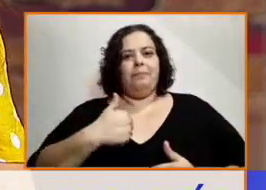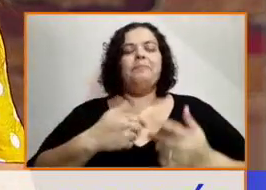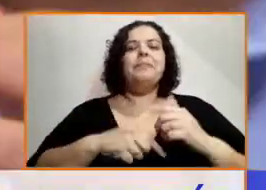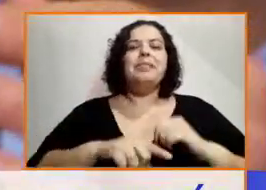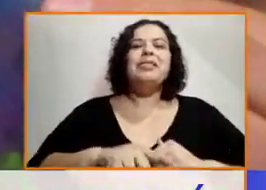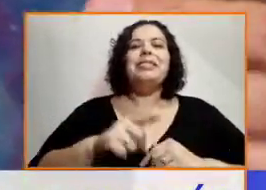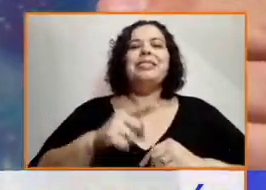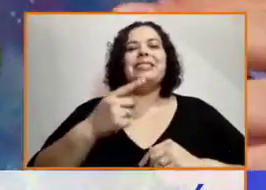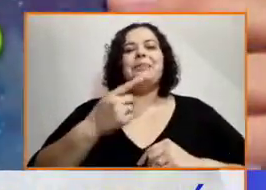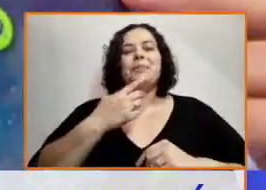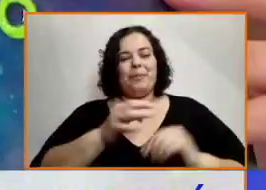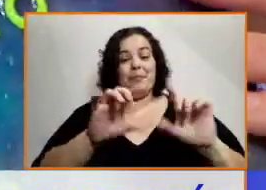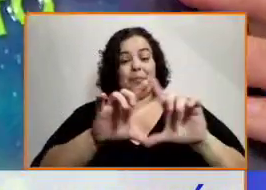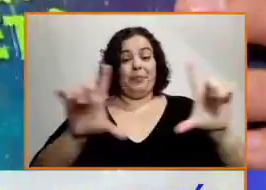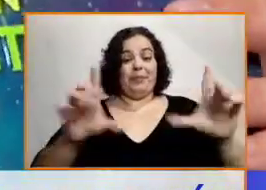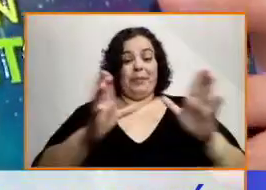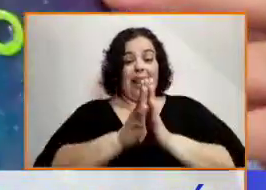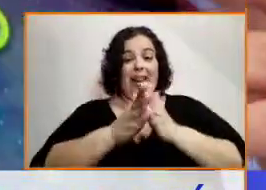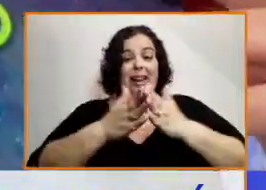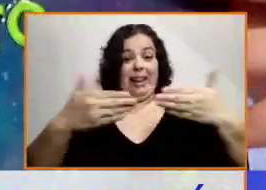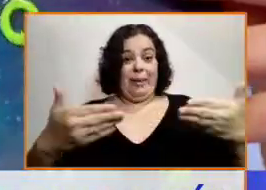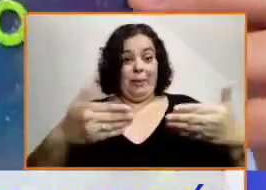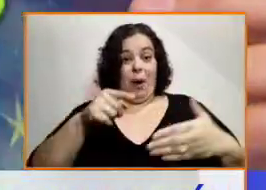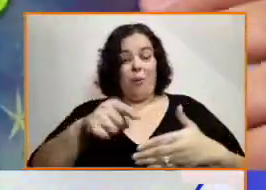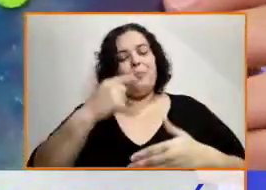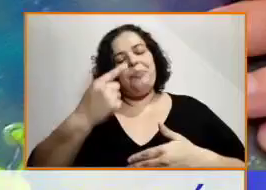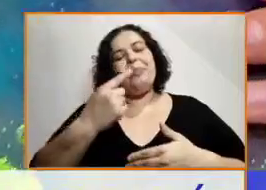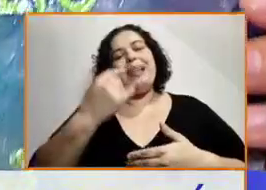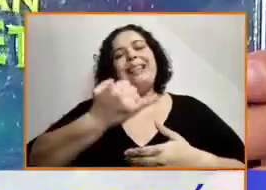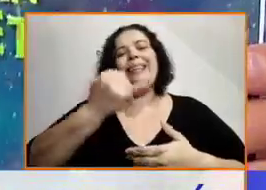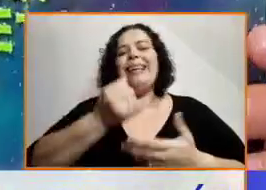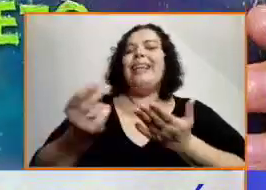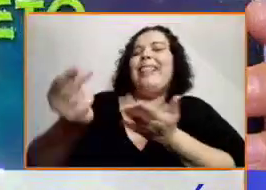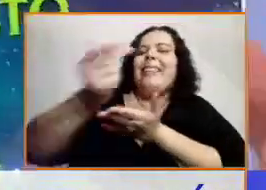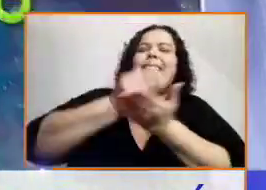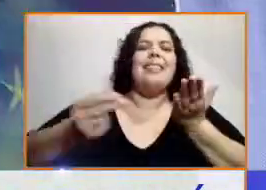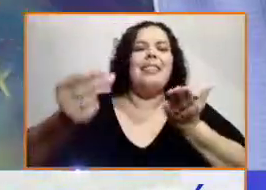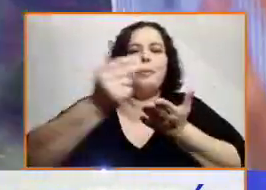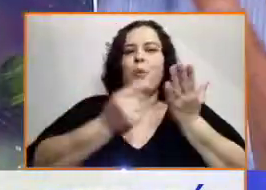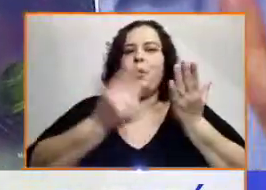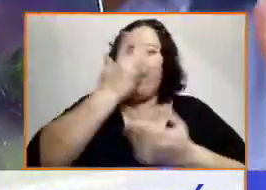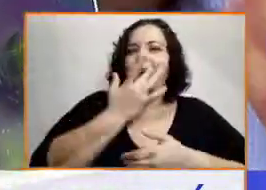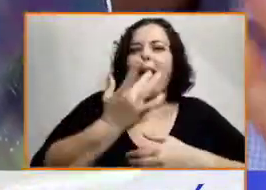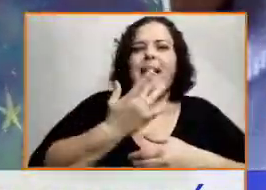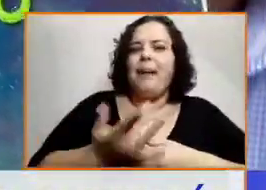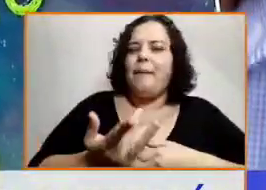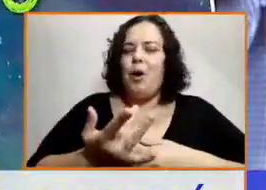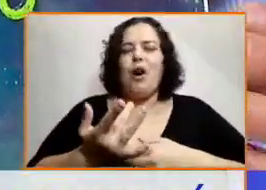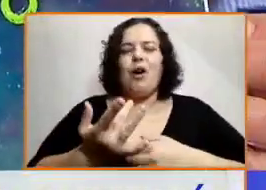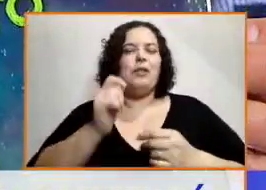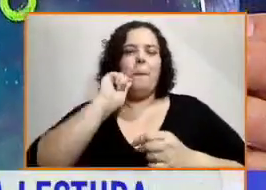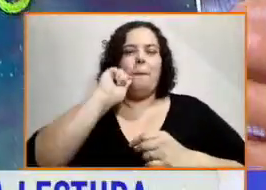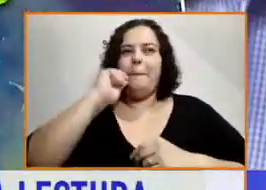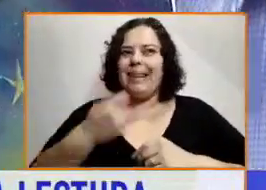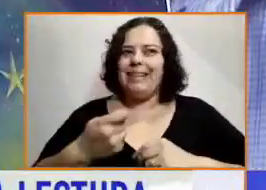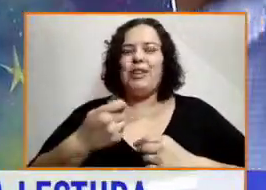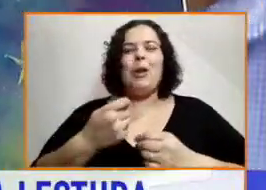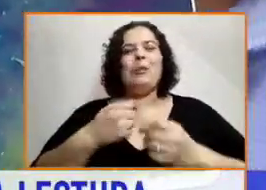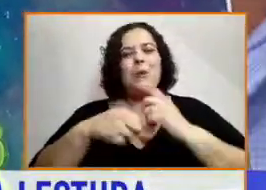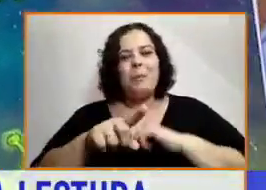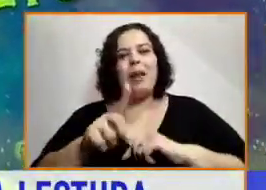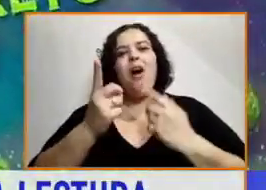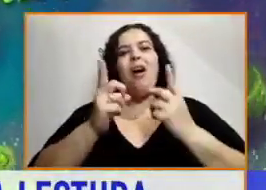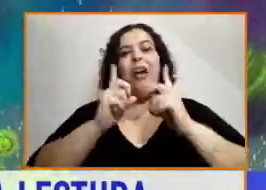y tiene unas imágenes que son hermosas dentro, un diseño precioso. Pero claro, al verlo, lo que